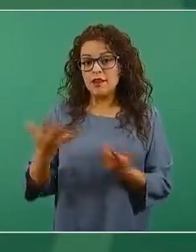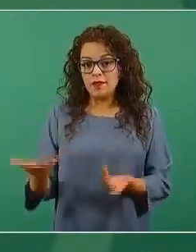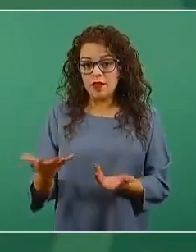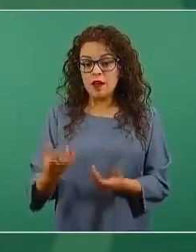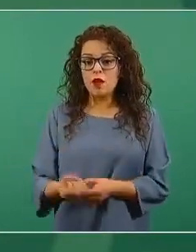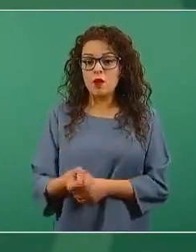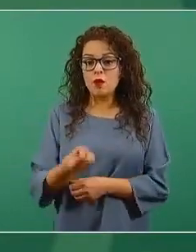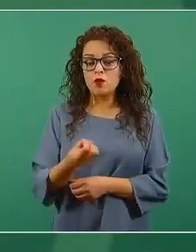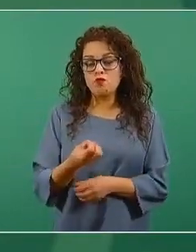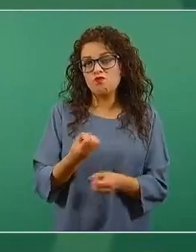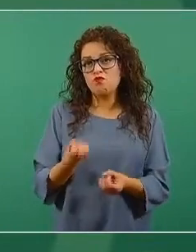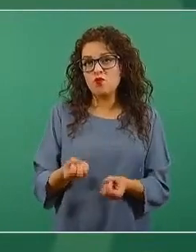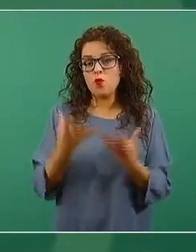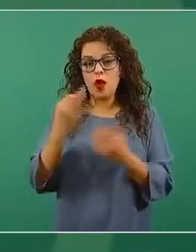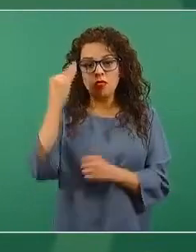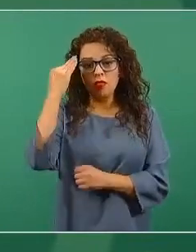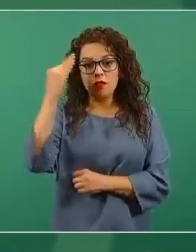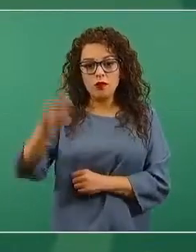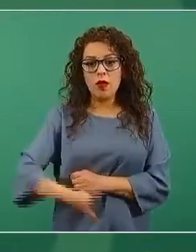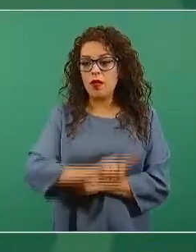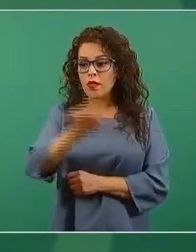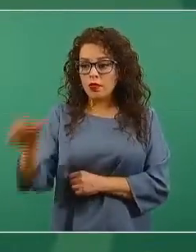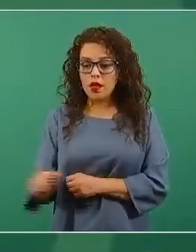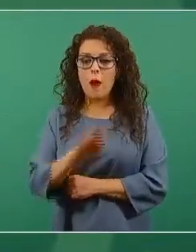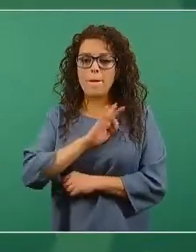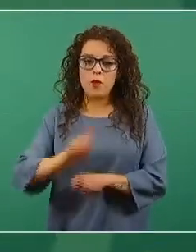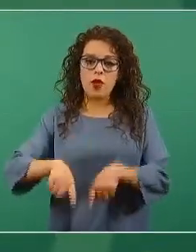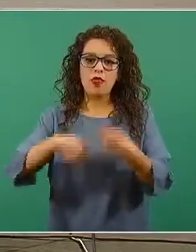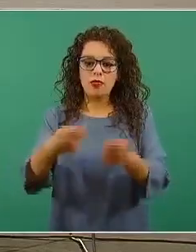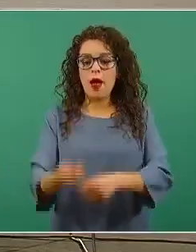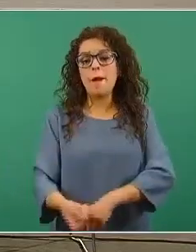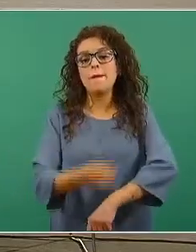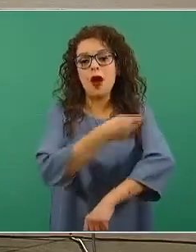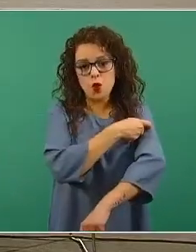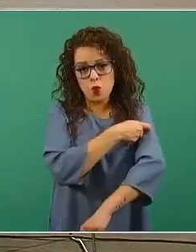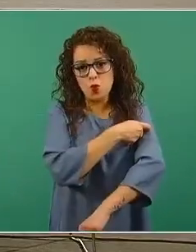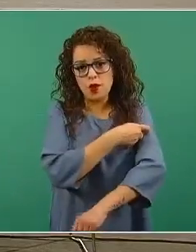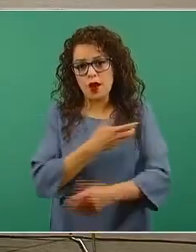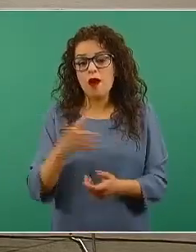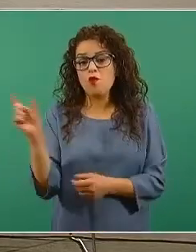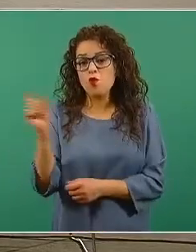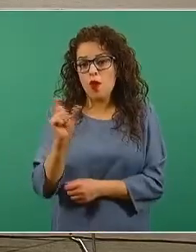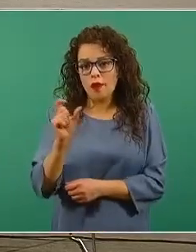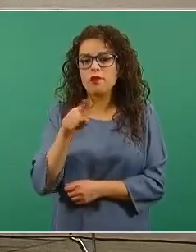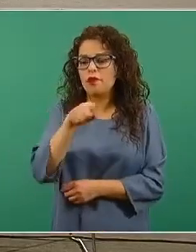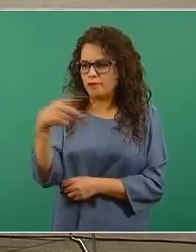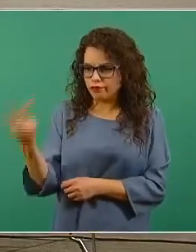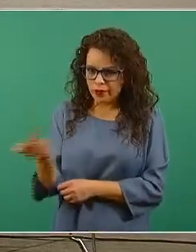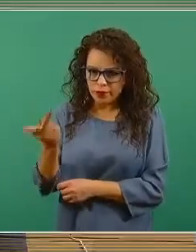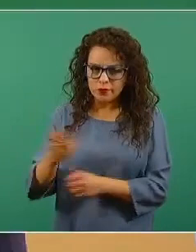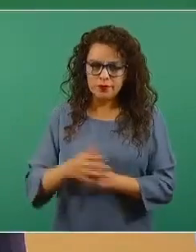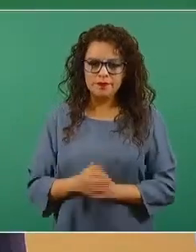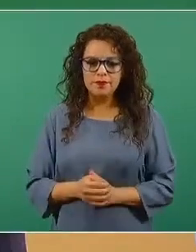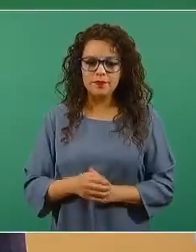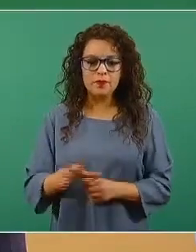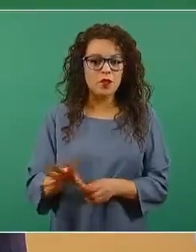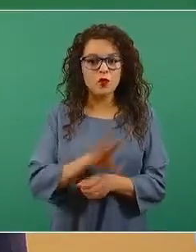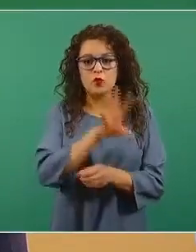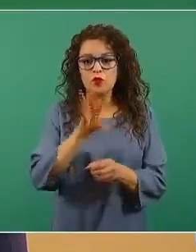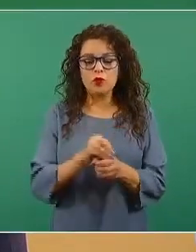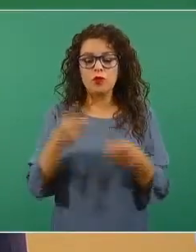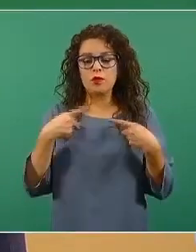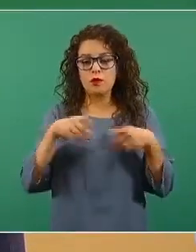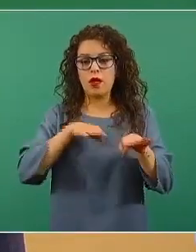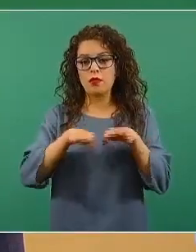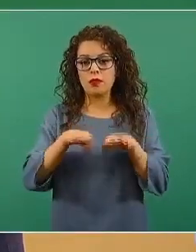tiempo en el que podrían recibir su vacuna. Todas las personas que trabajan en el Sistema